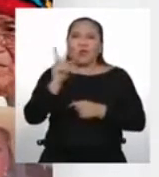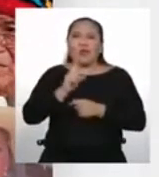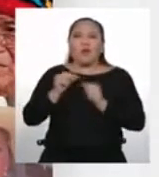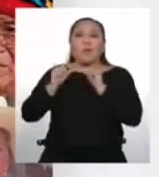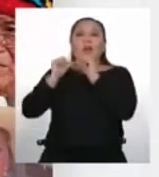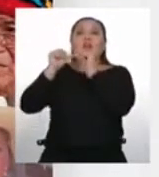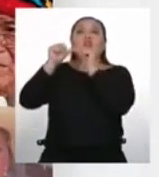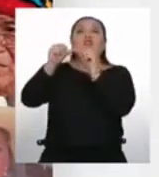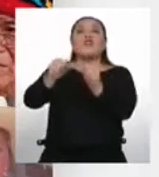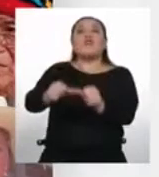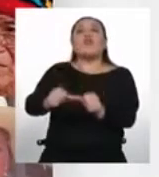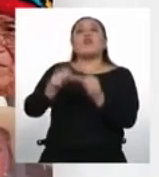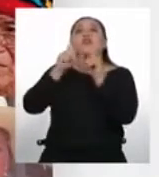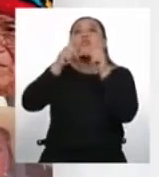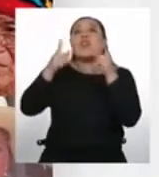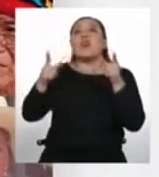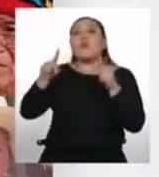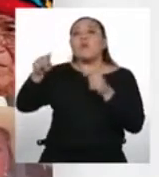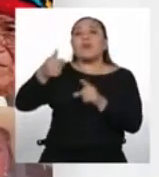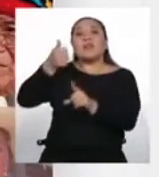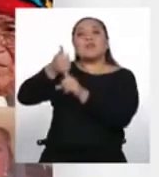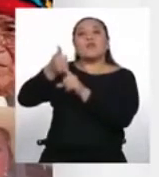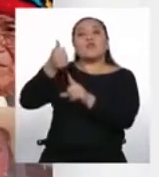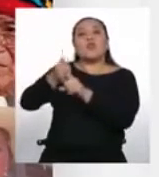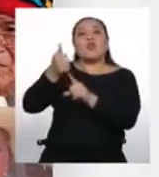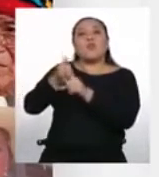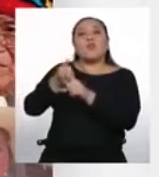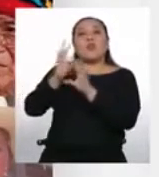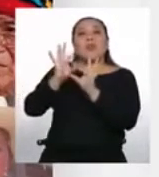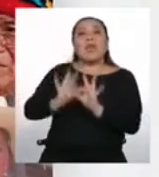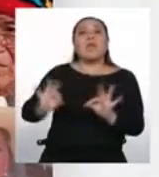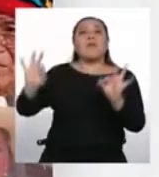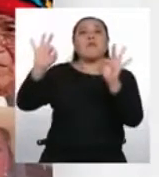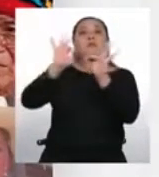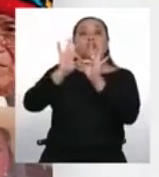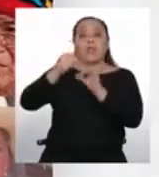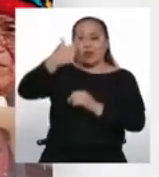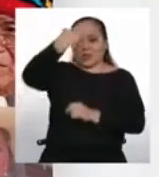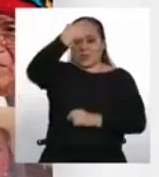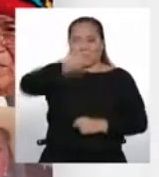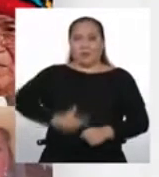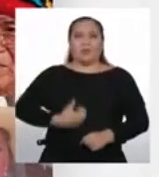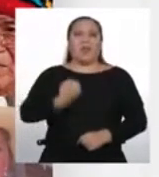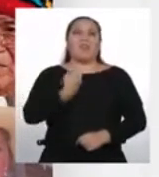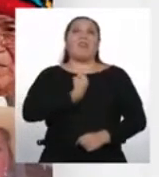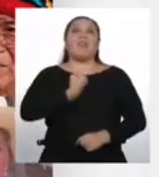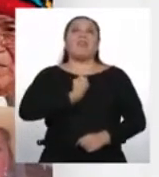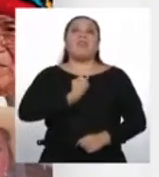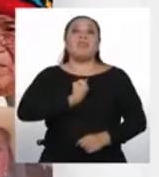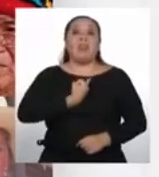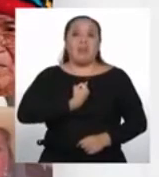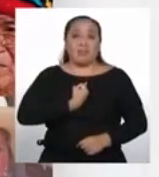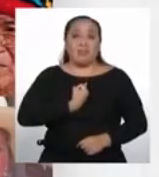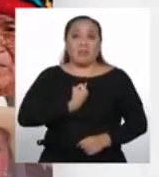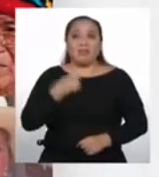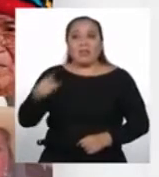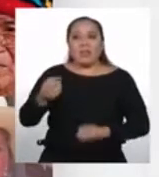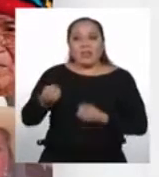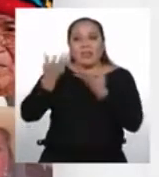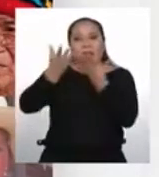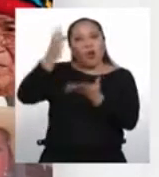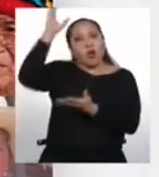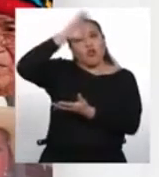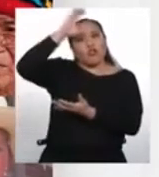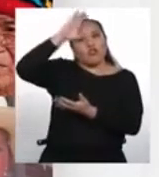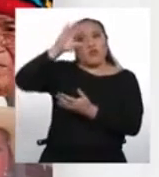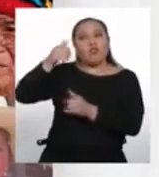preservar las lenguas en tanto son elementos claves para la definición de nuestra identidad, portadoras de un conocimiento